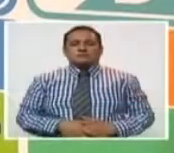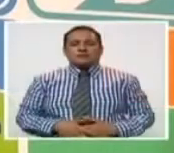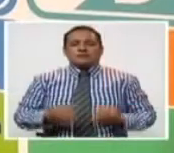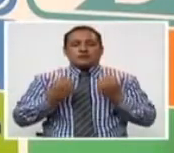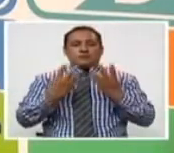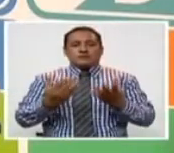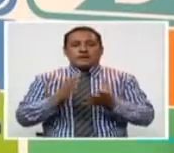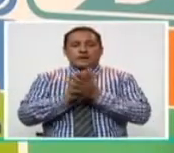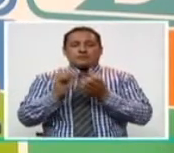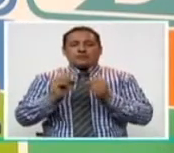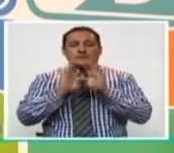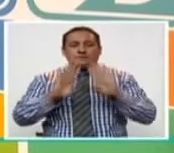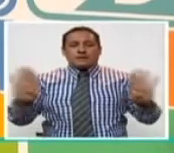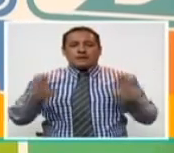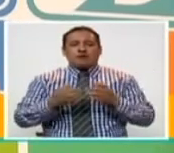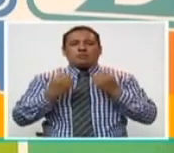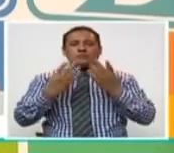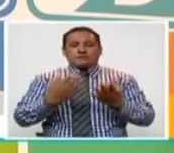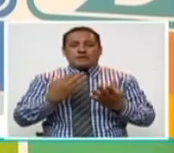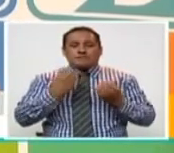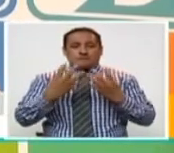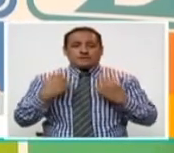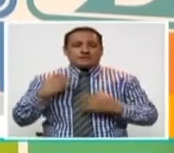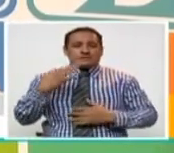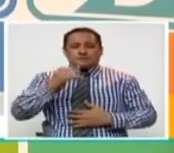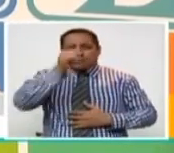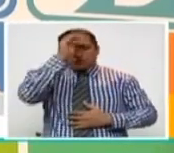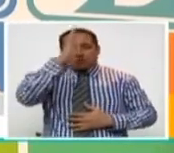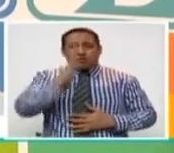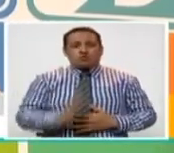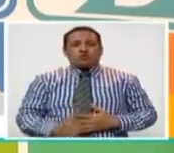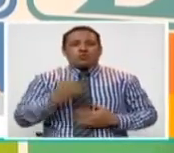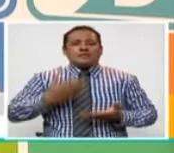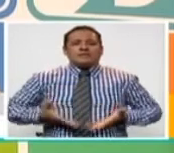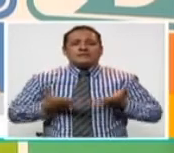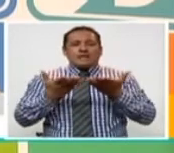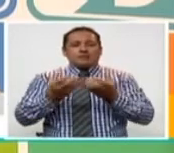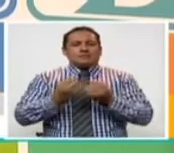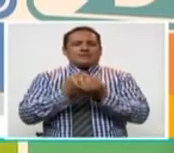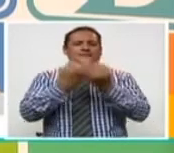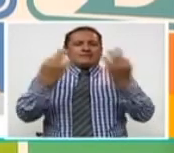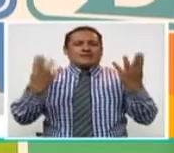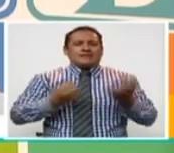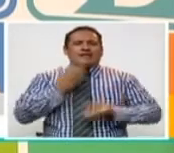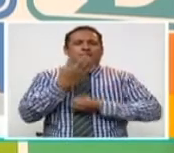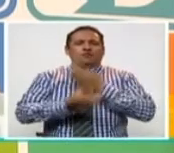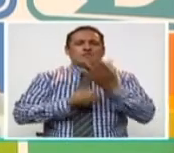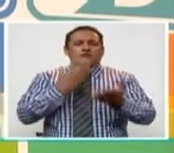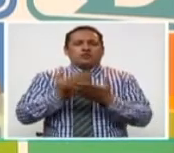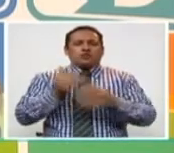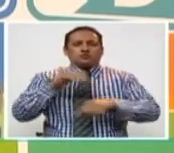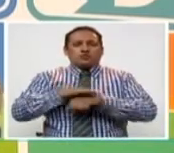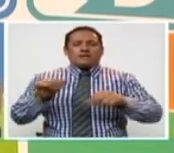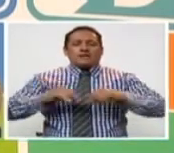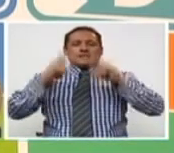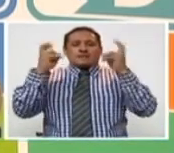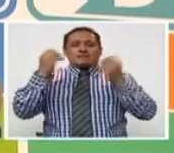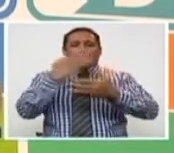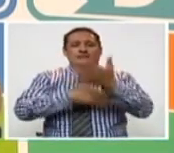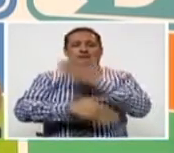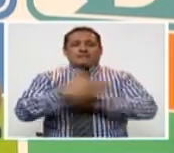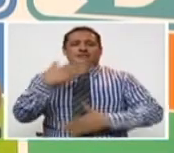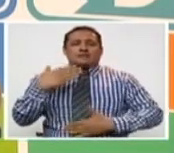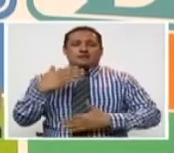What's up, of Sin Barreras? How are you going? We're going to you a variety of information about the issue of